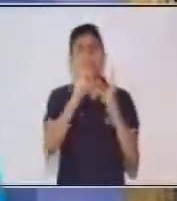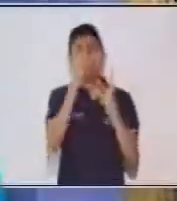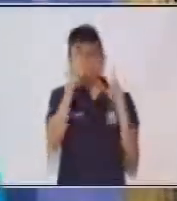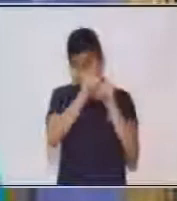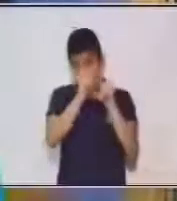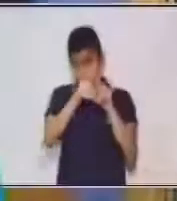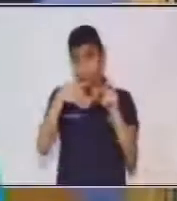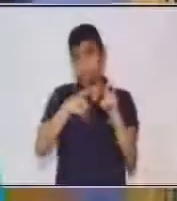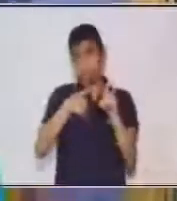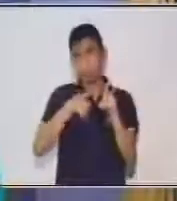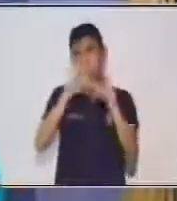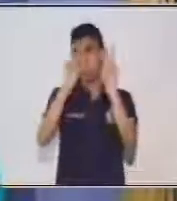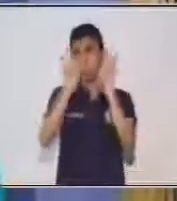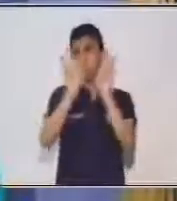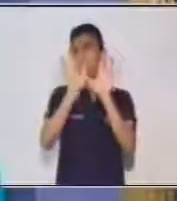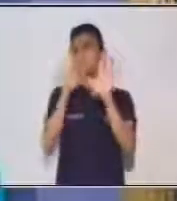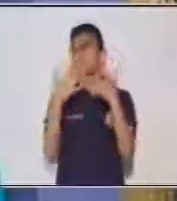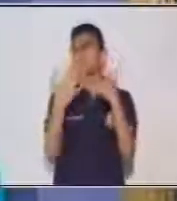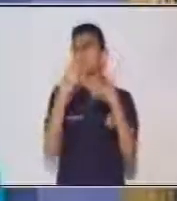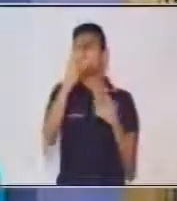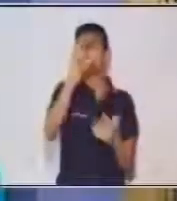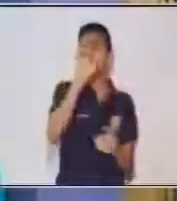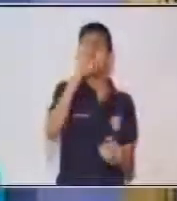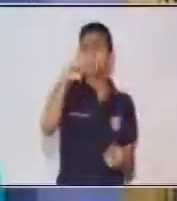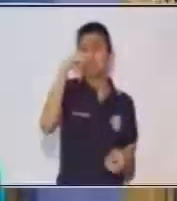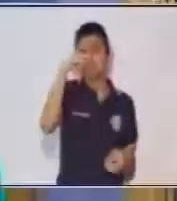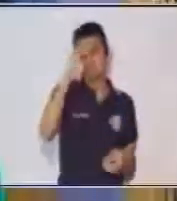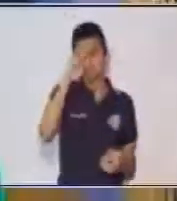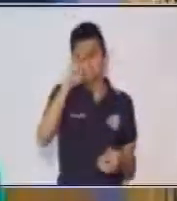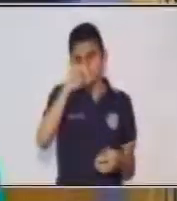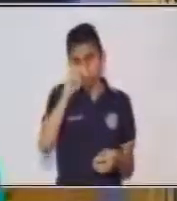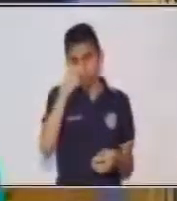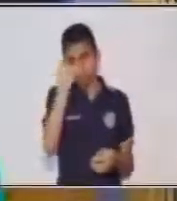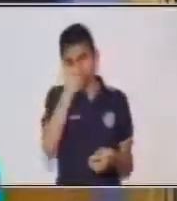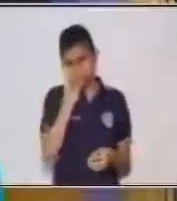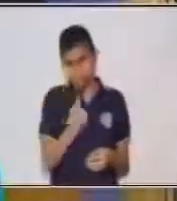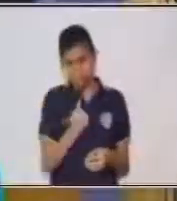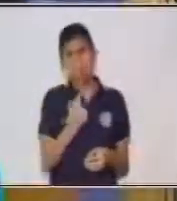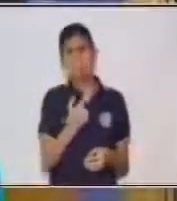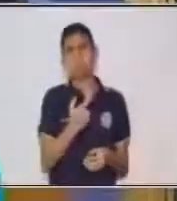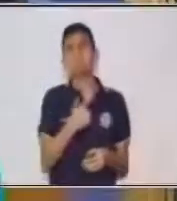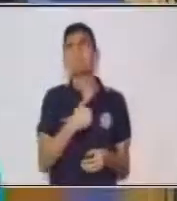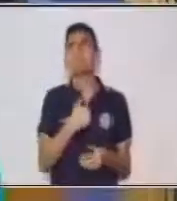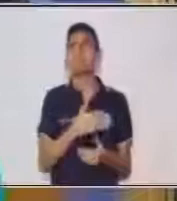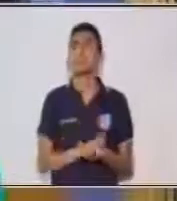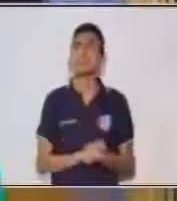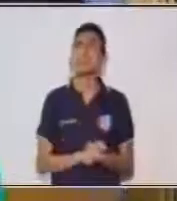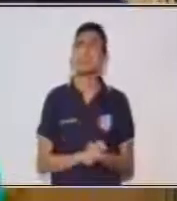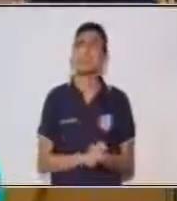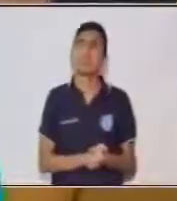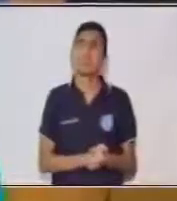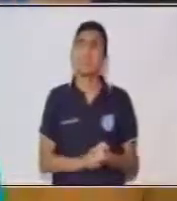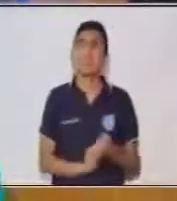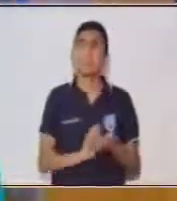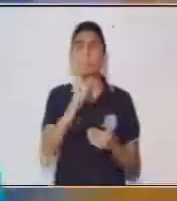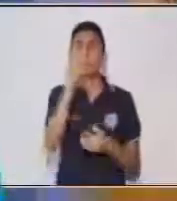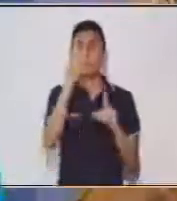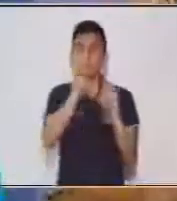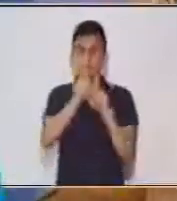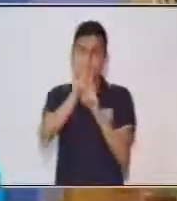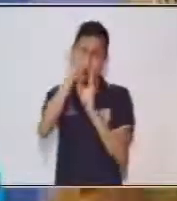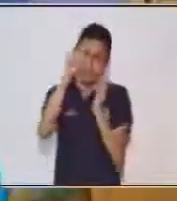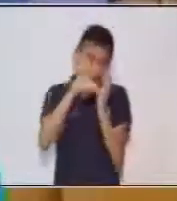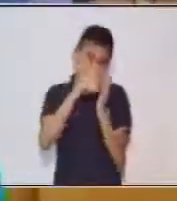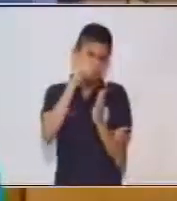acá tenemos también centenas. Y tenemos acá unidad de millar.